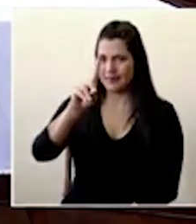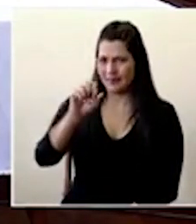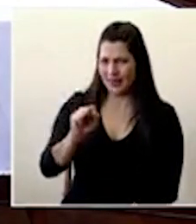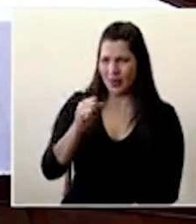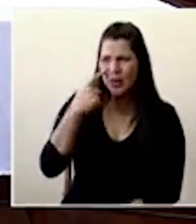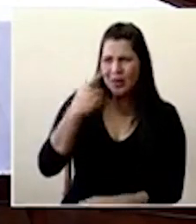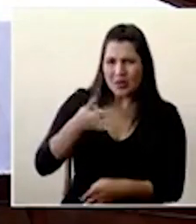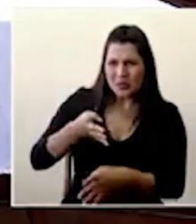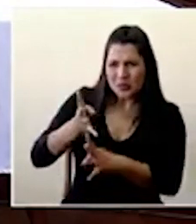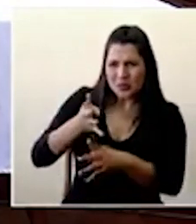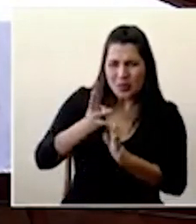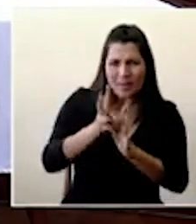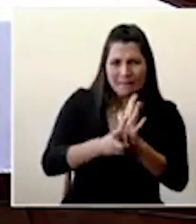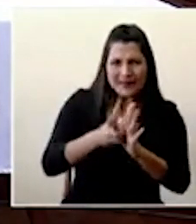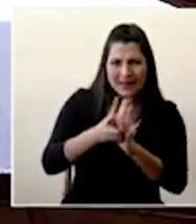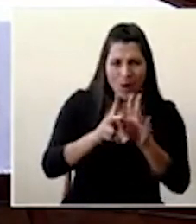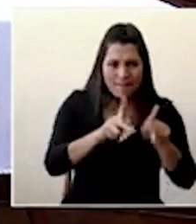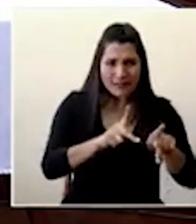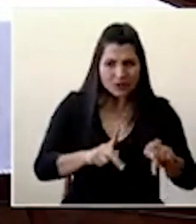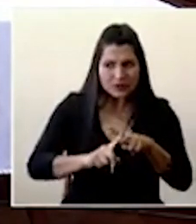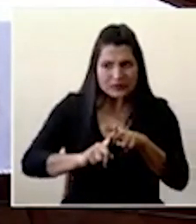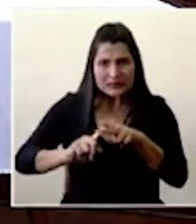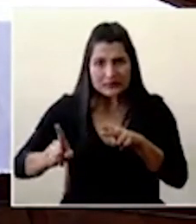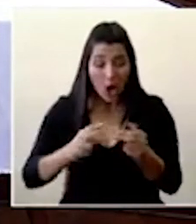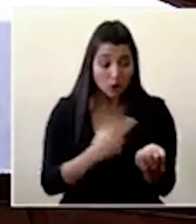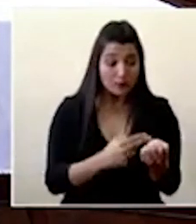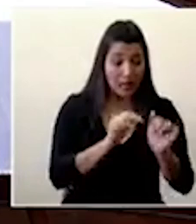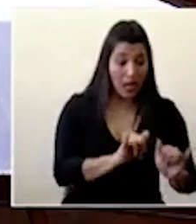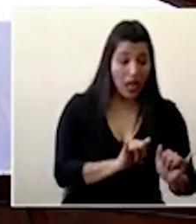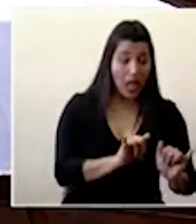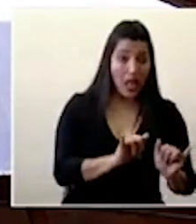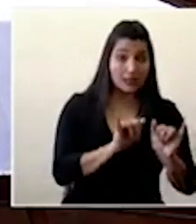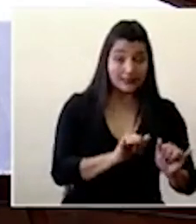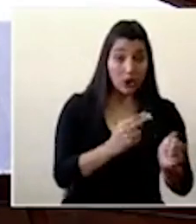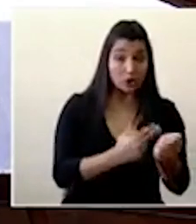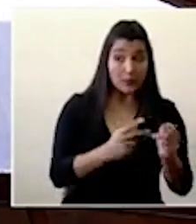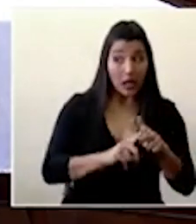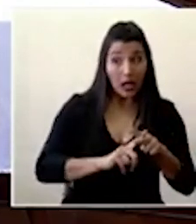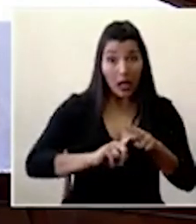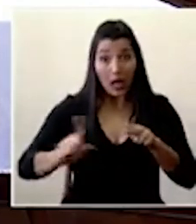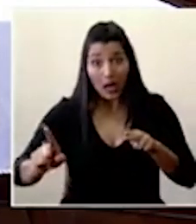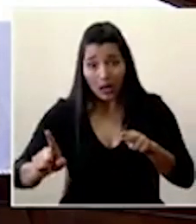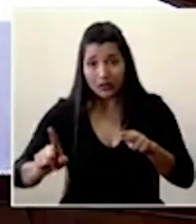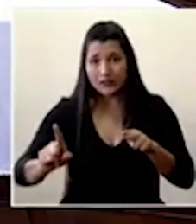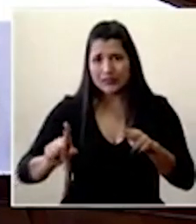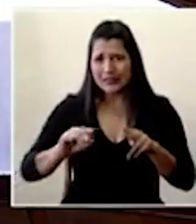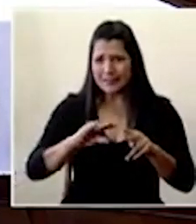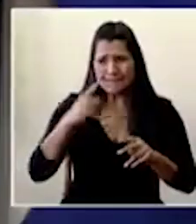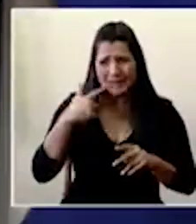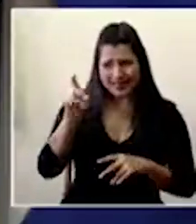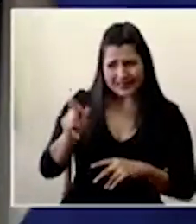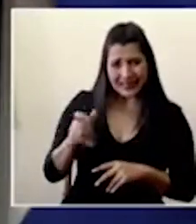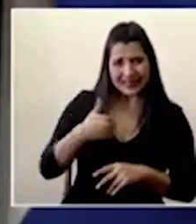redes, videos de supuestos pacientes que han huido de hospitales y que al parecer tienen COVID-19. Si nos puede dar una declaración al respecto.